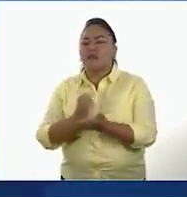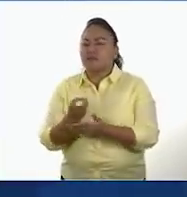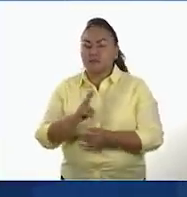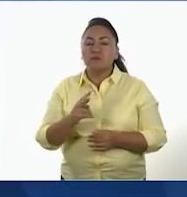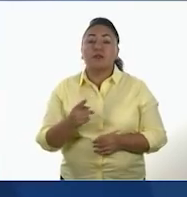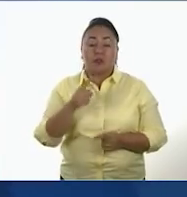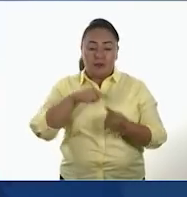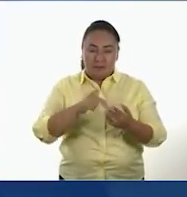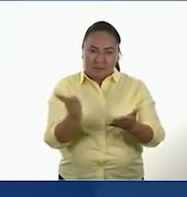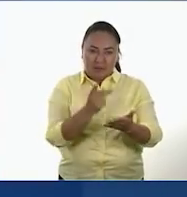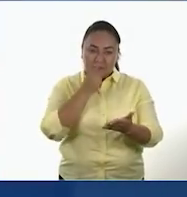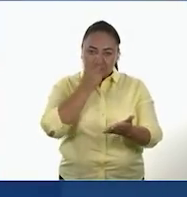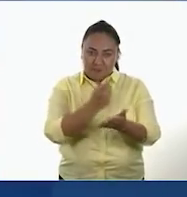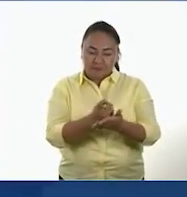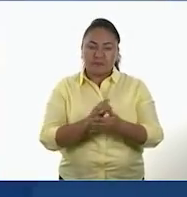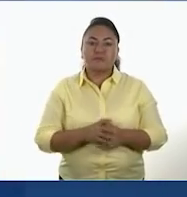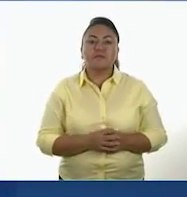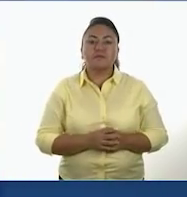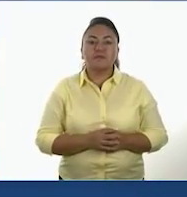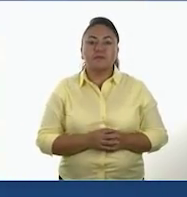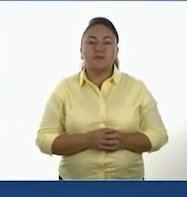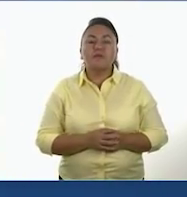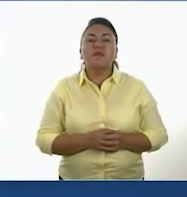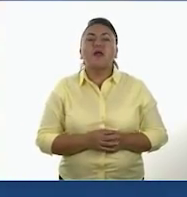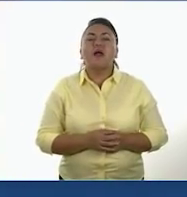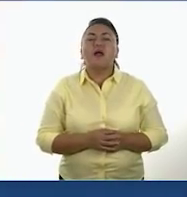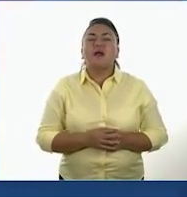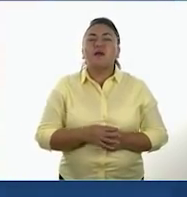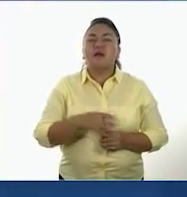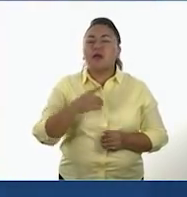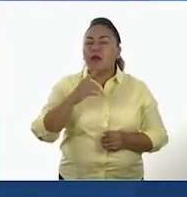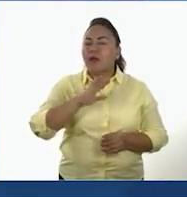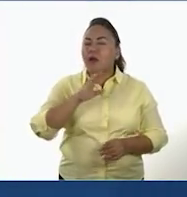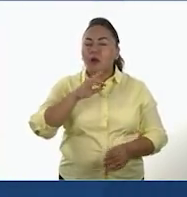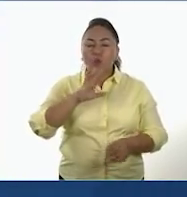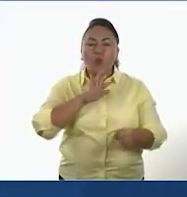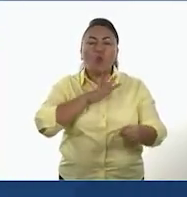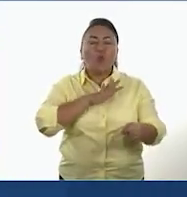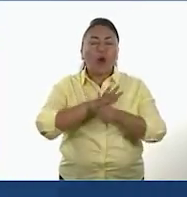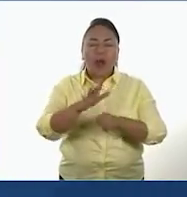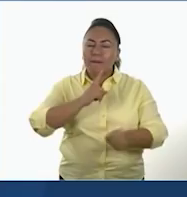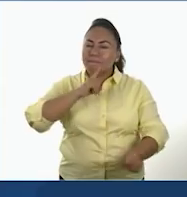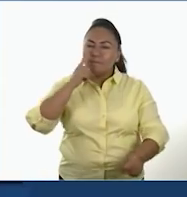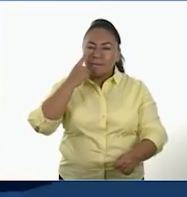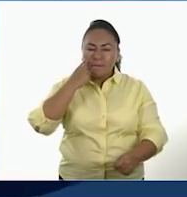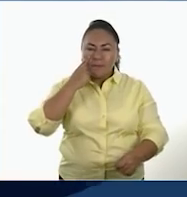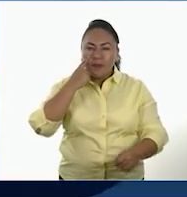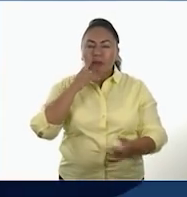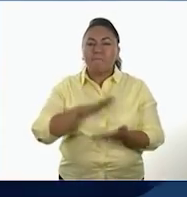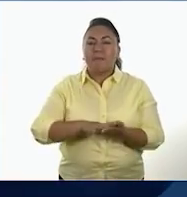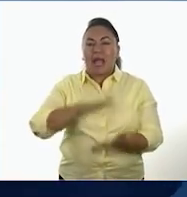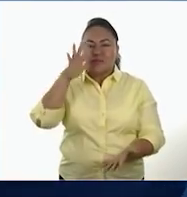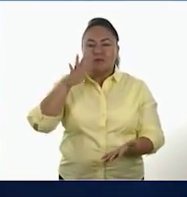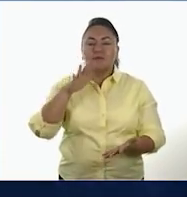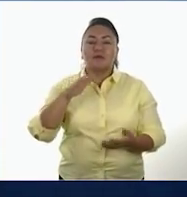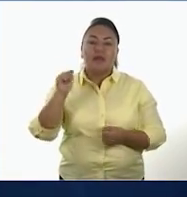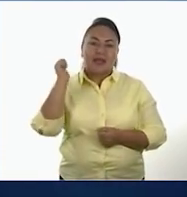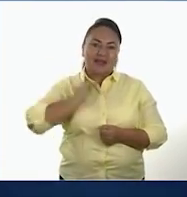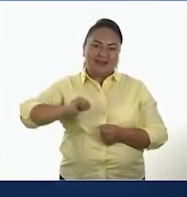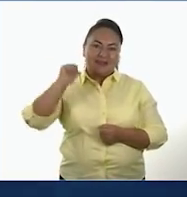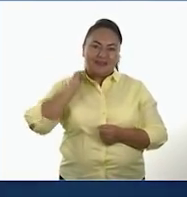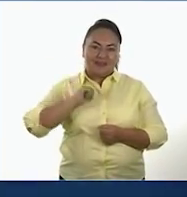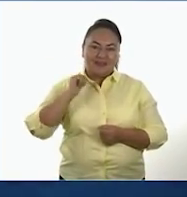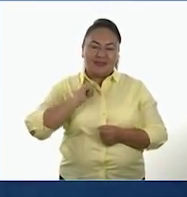La primera pregunta dice, ¿cuáles son las principales diferencias entre la forma de vida de los primeros